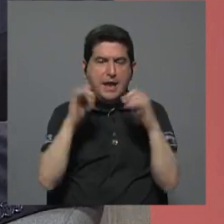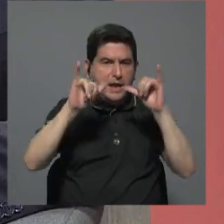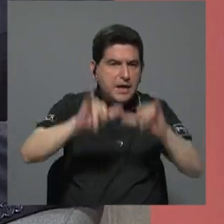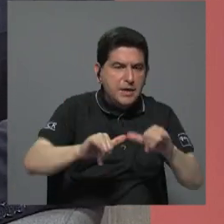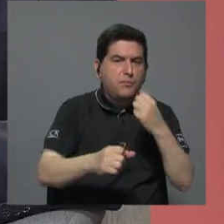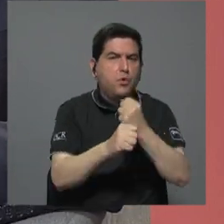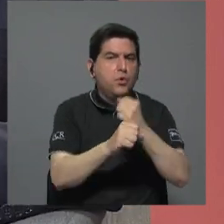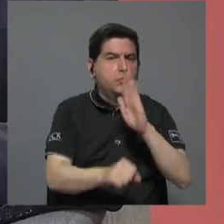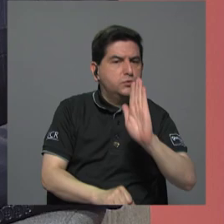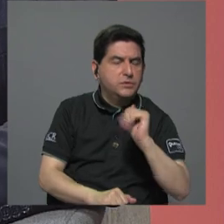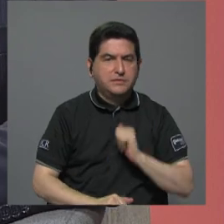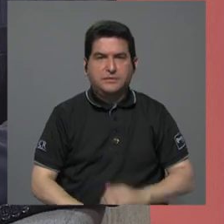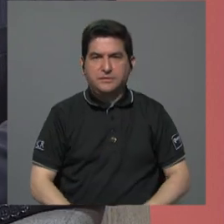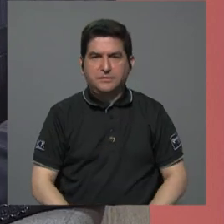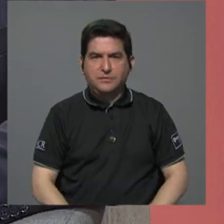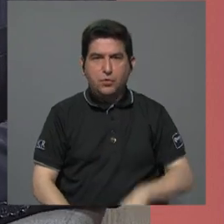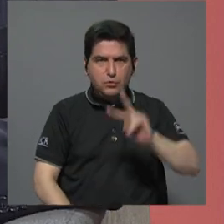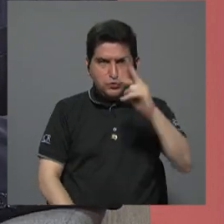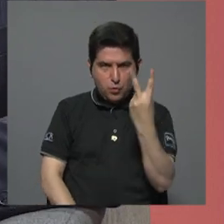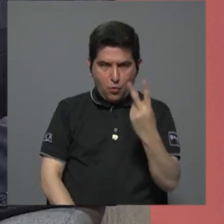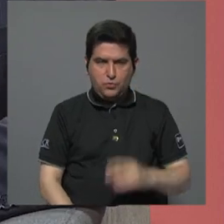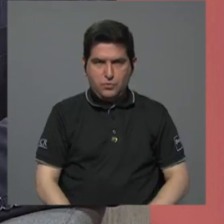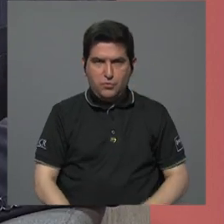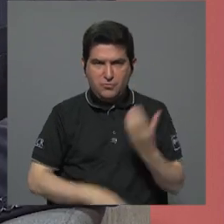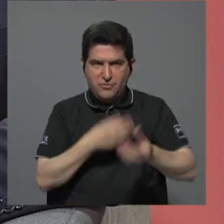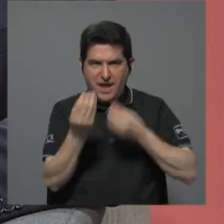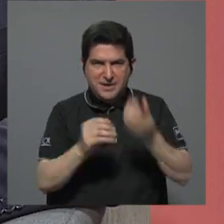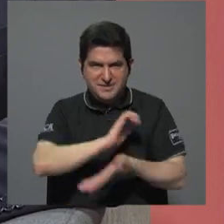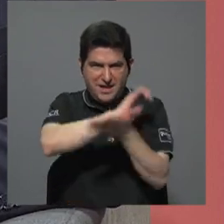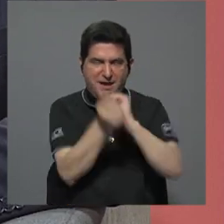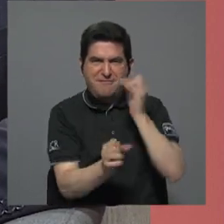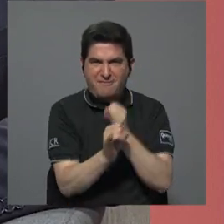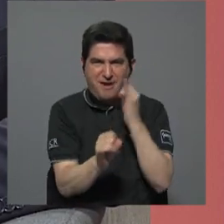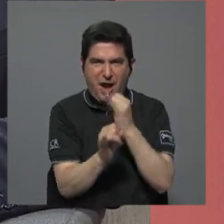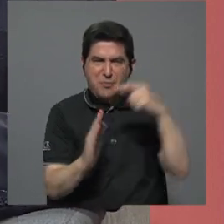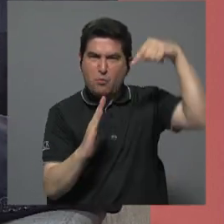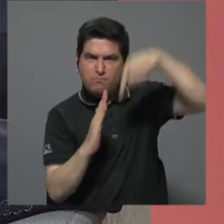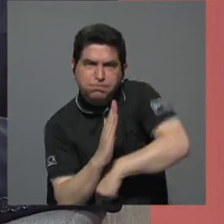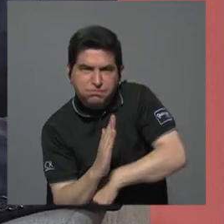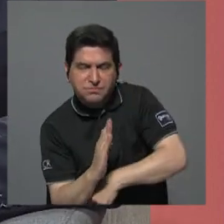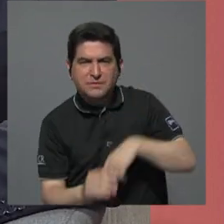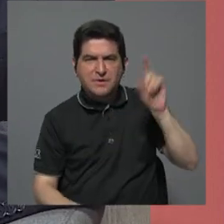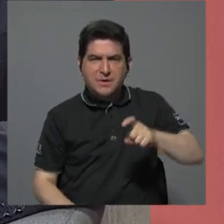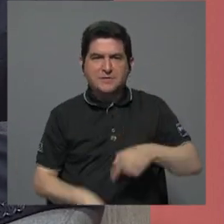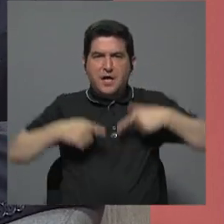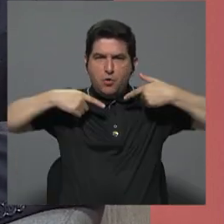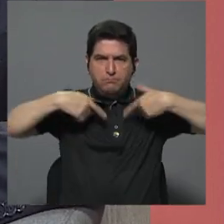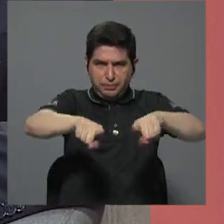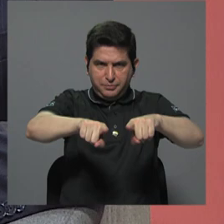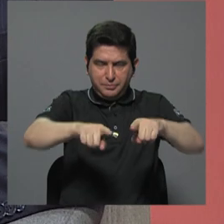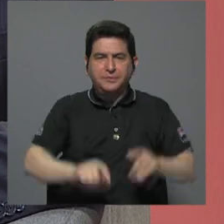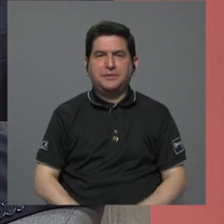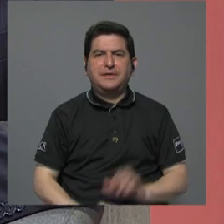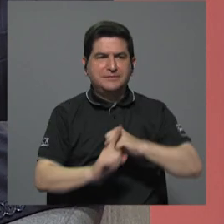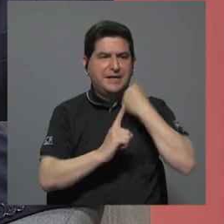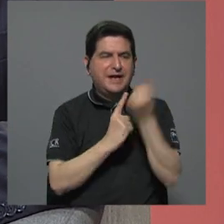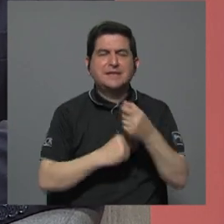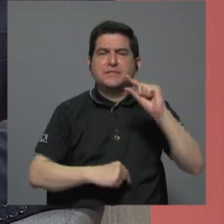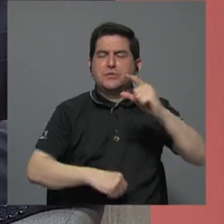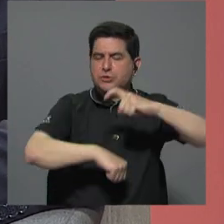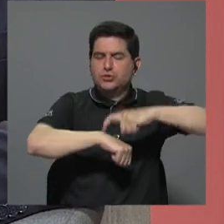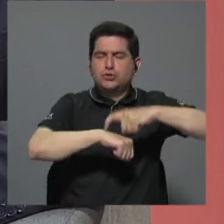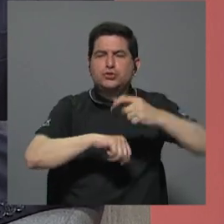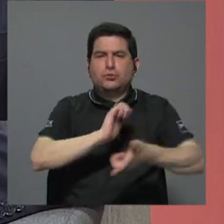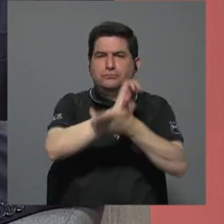manera en que trabajan. Y, en segundo lugar, lo que habría que hacer es una reforma institucional más profunda que tiene que ir en paralelo a este cambio de corto plazo.